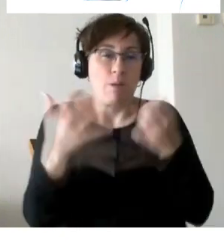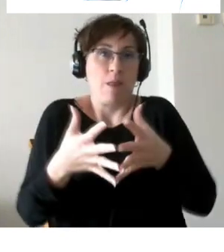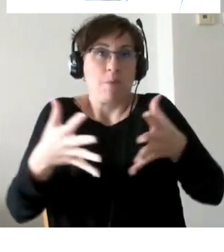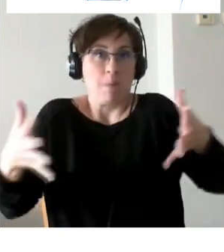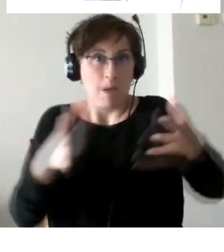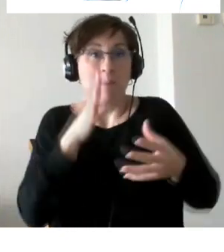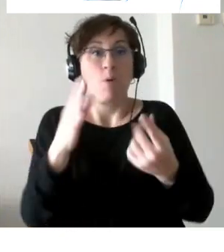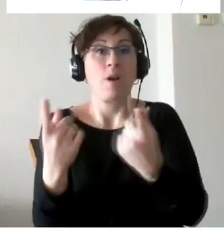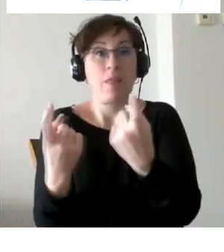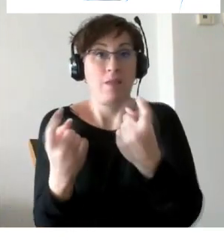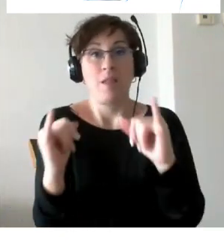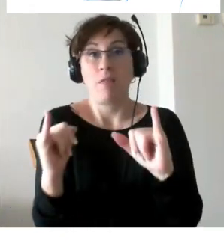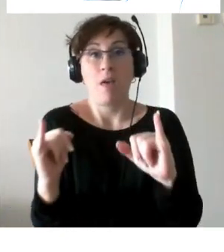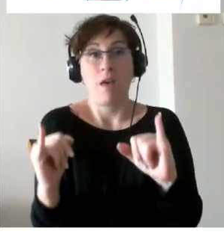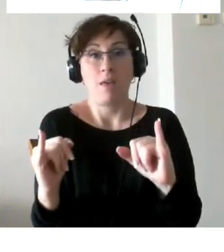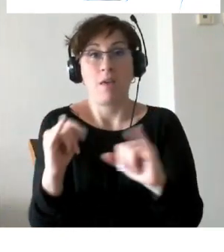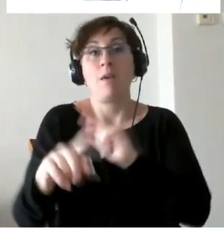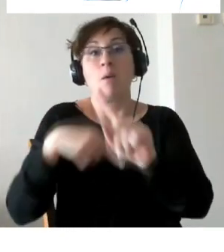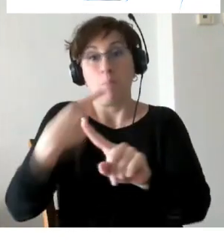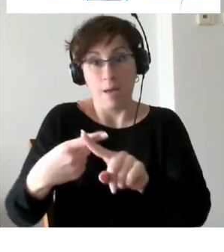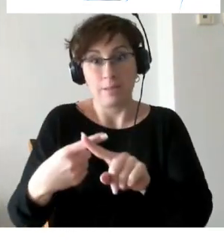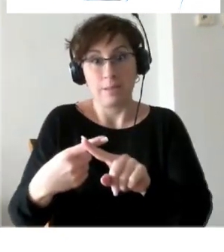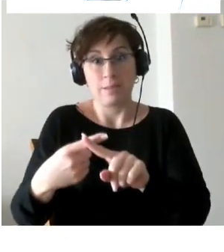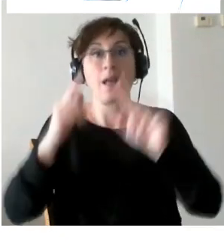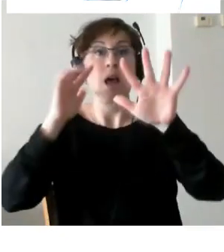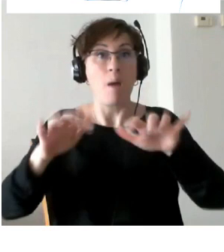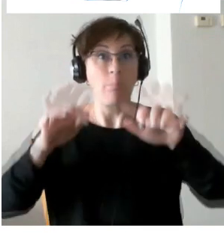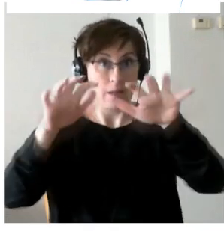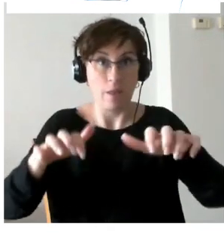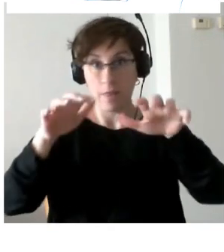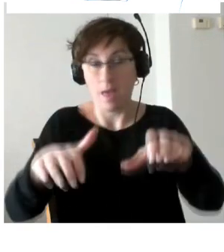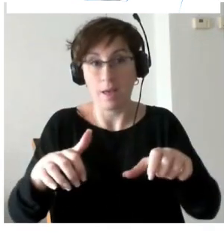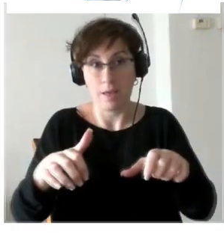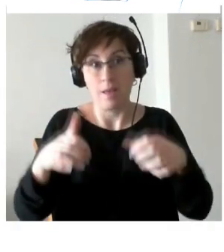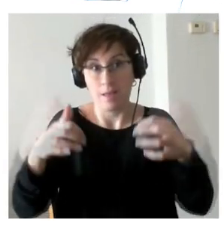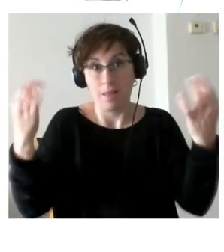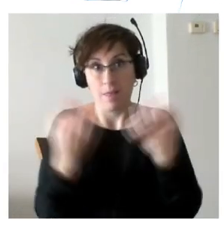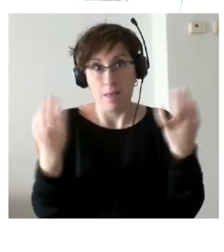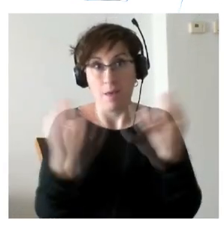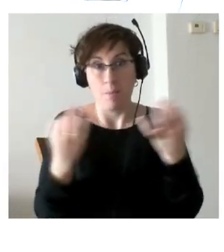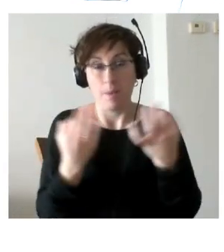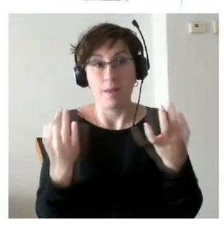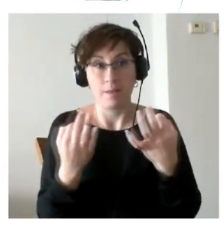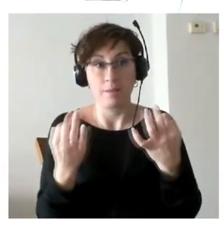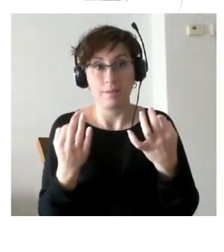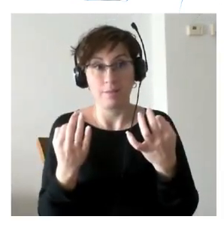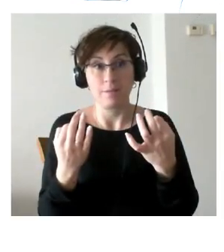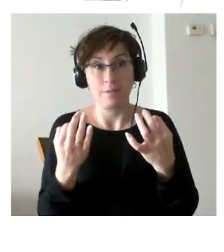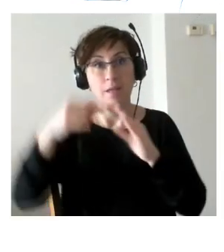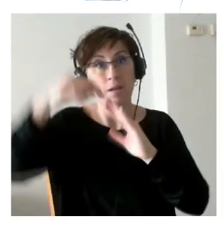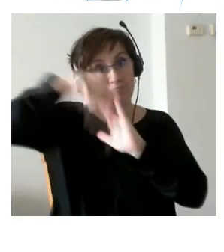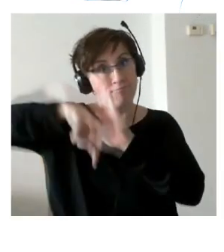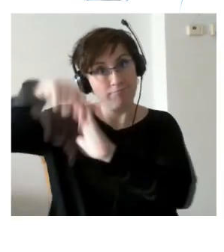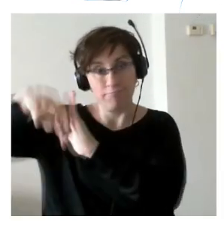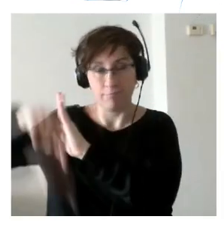y además el aprendizaje y es de justicia como se decía también hace un poquito profundizar en